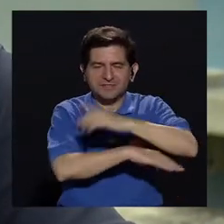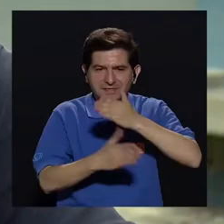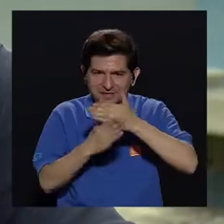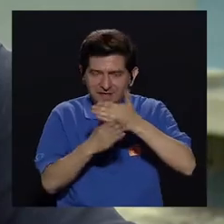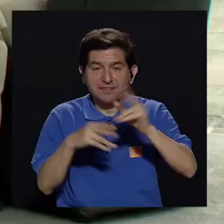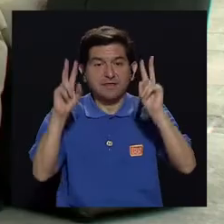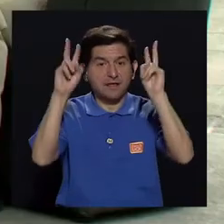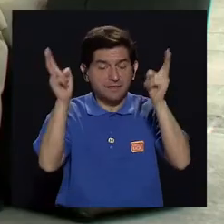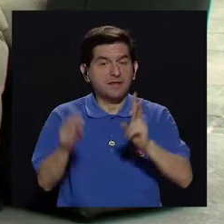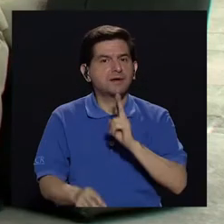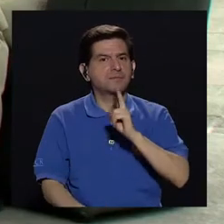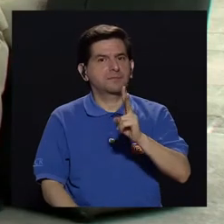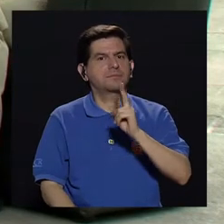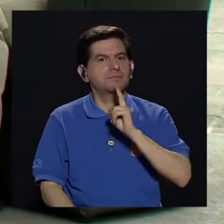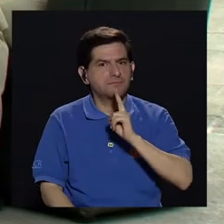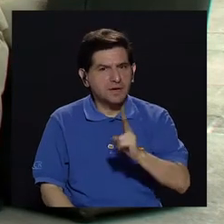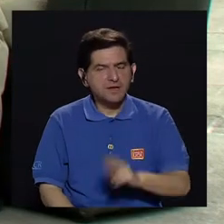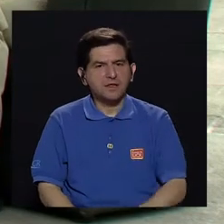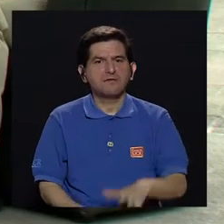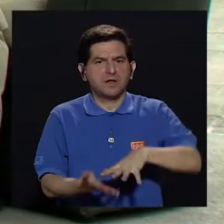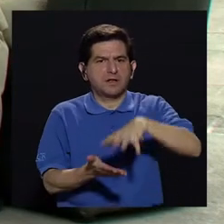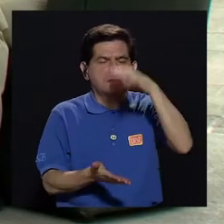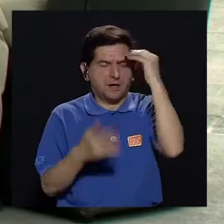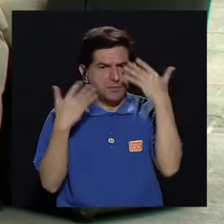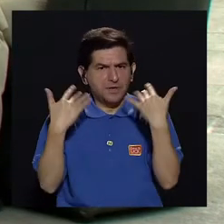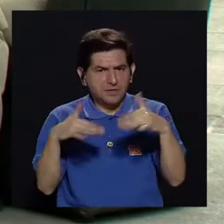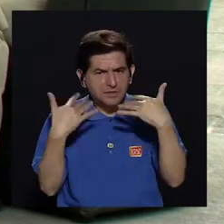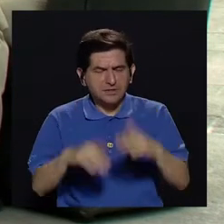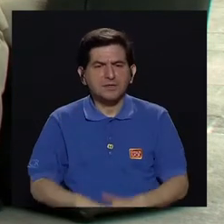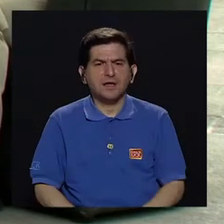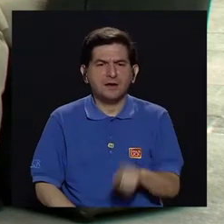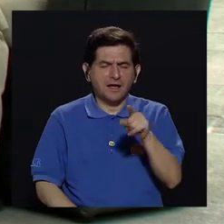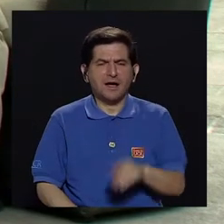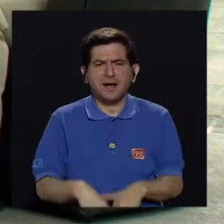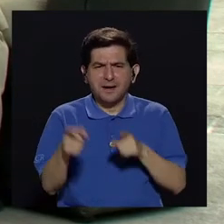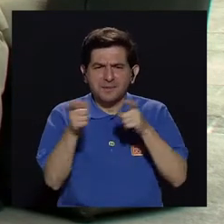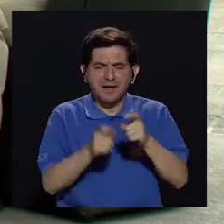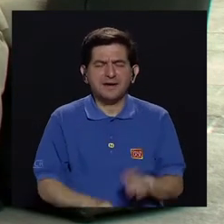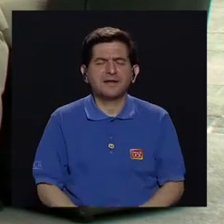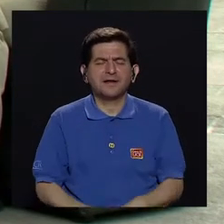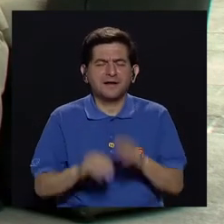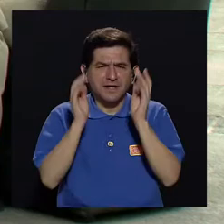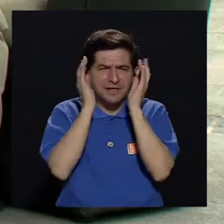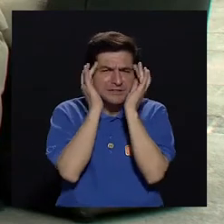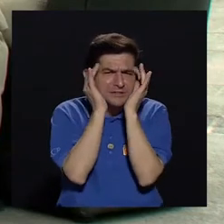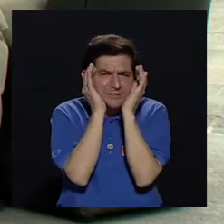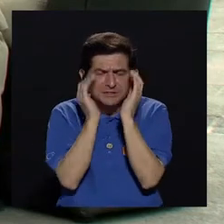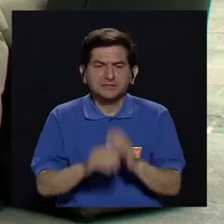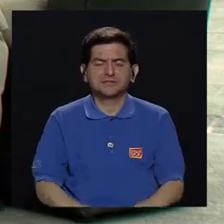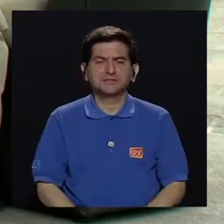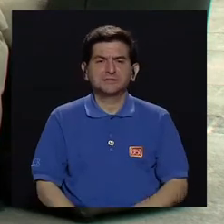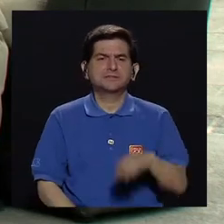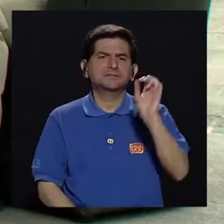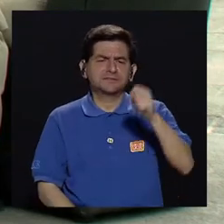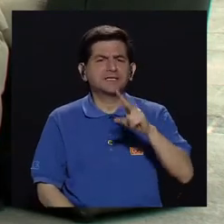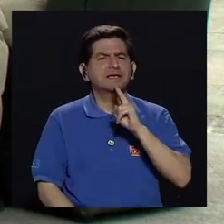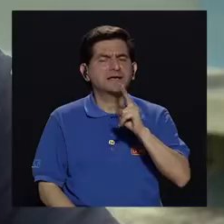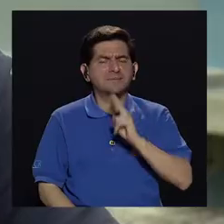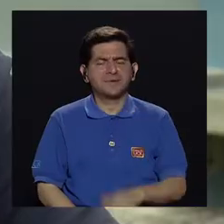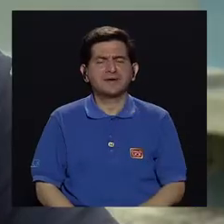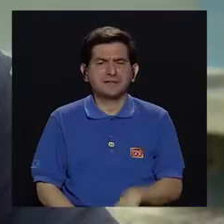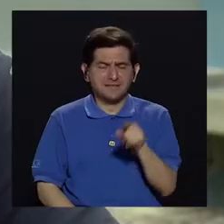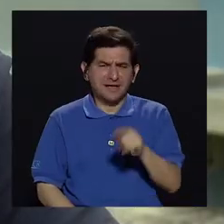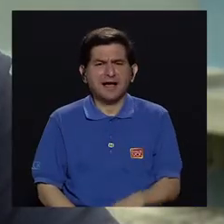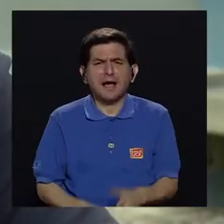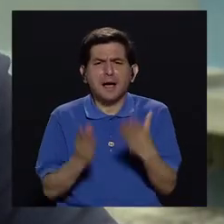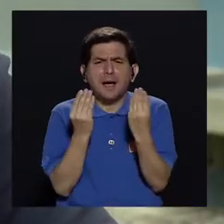el día de hoy, Saúl, con un tema que definitivamente vamos a aprender muchísimo y es acerca de cómo manejar esos ataques de ansiedad, ¿verdad? Sí, realmente